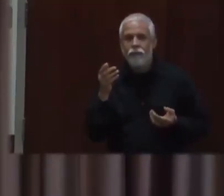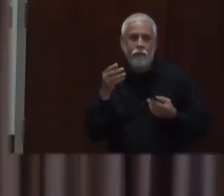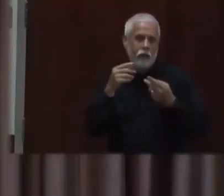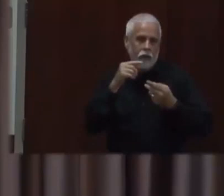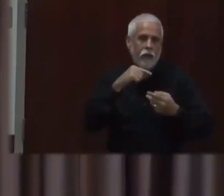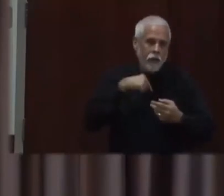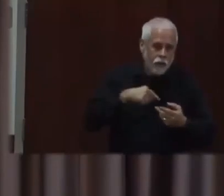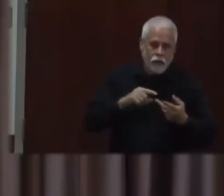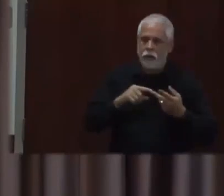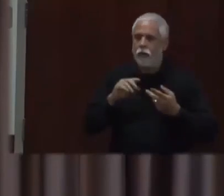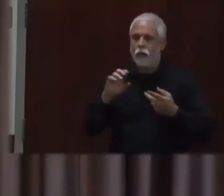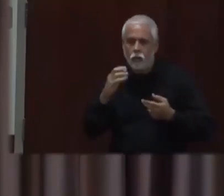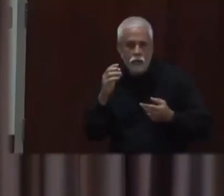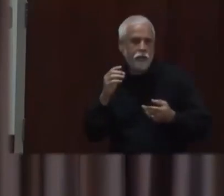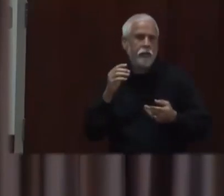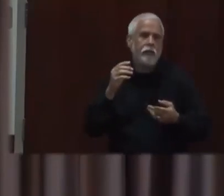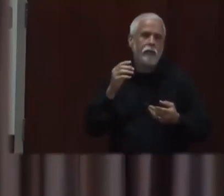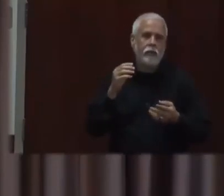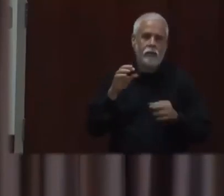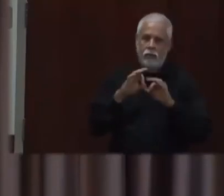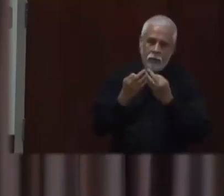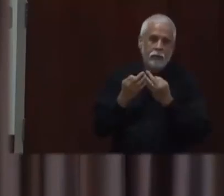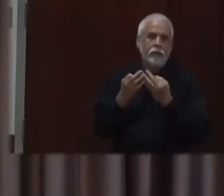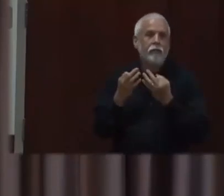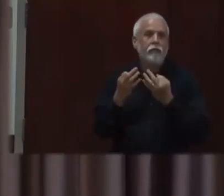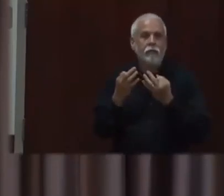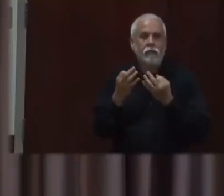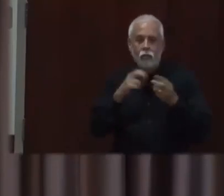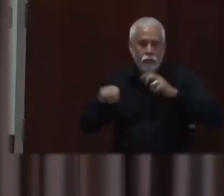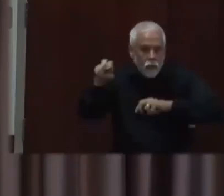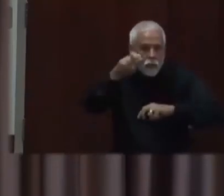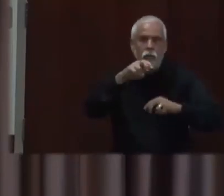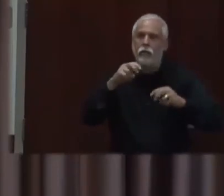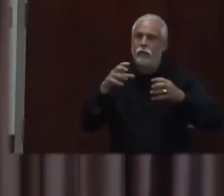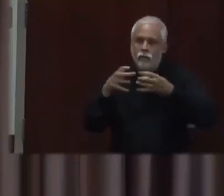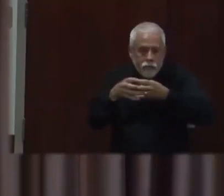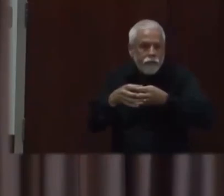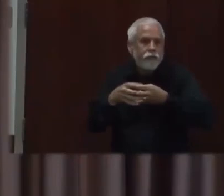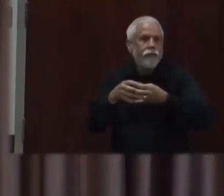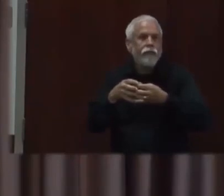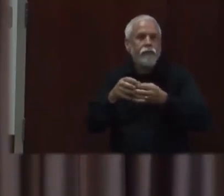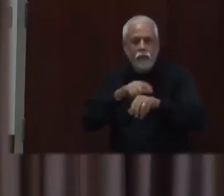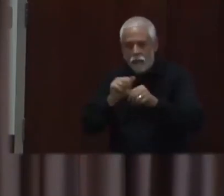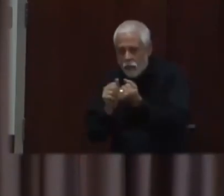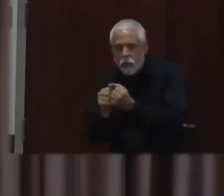tiempo muy importante para la gente. Y pensando en cuanto a lo que acabo de describir,